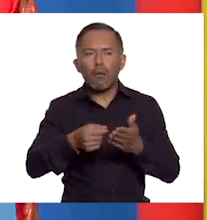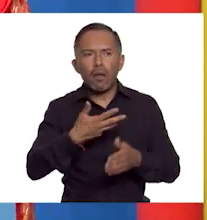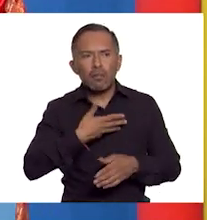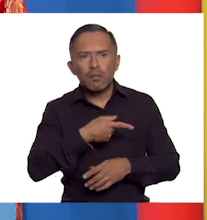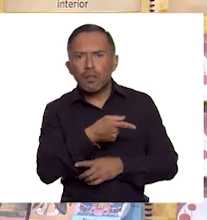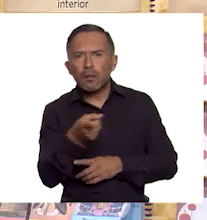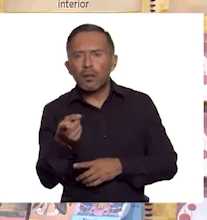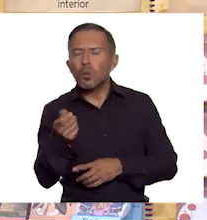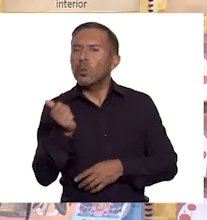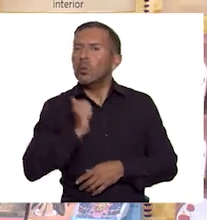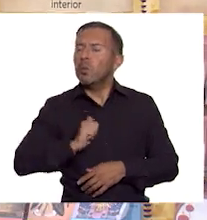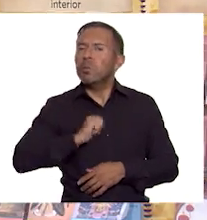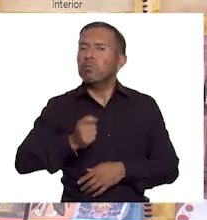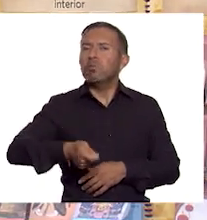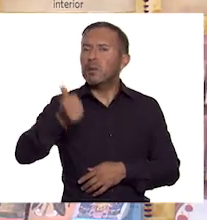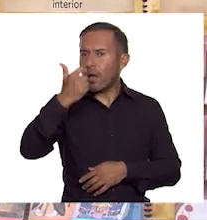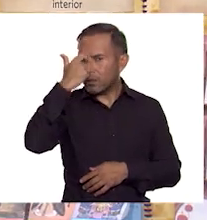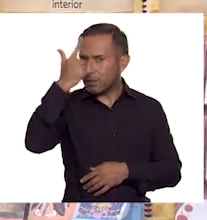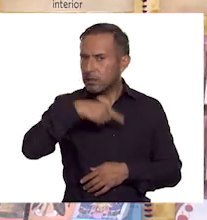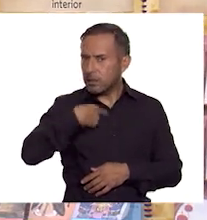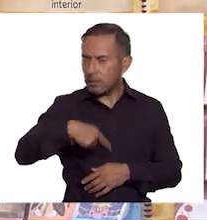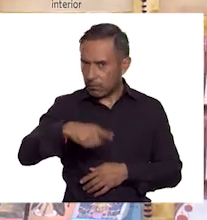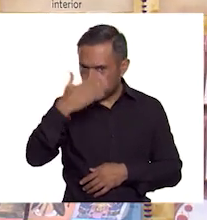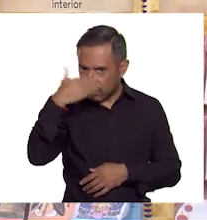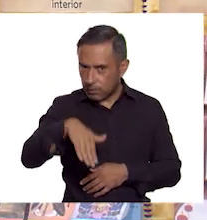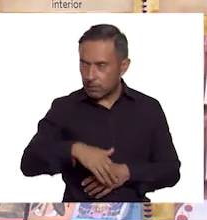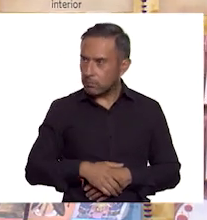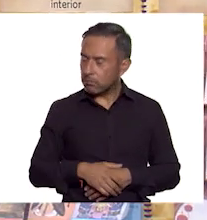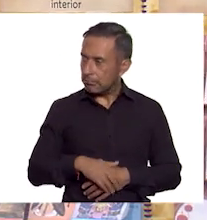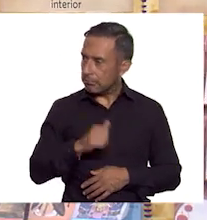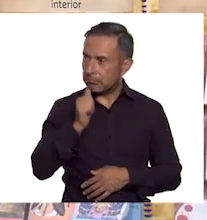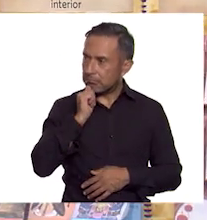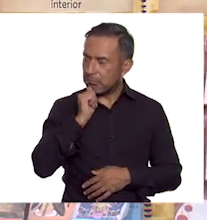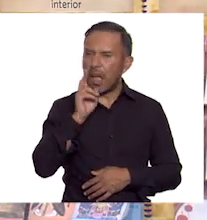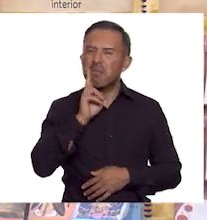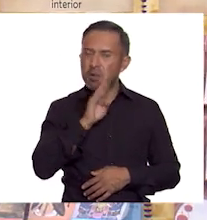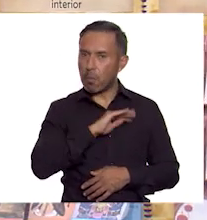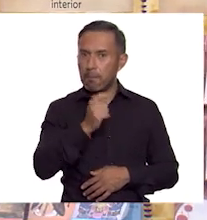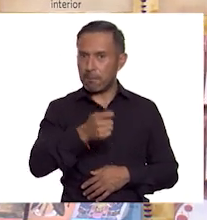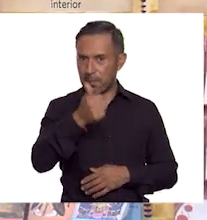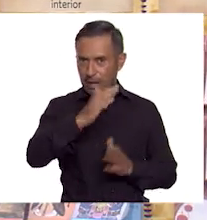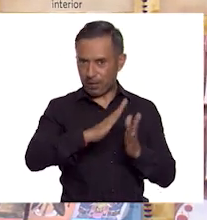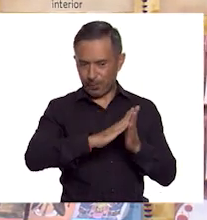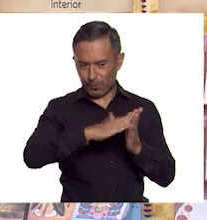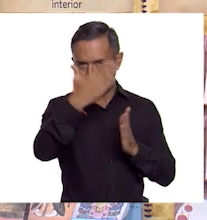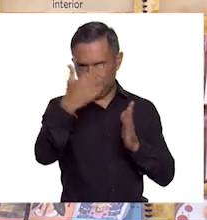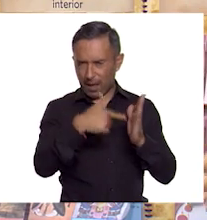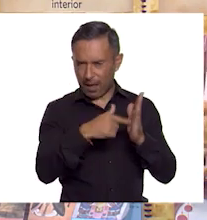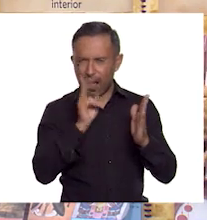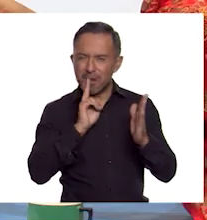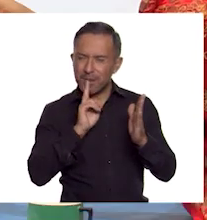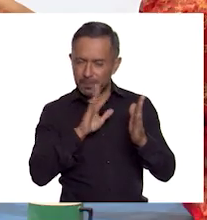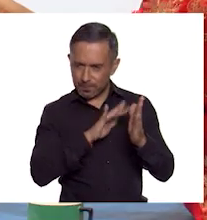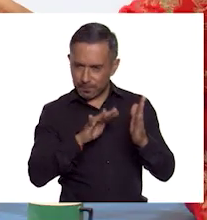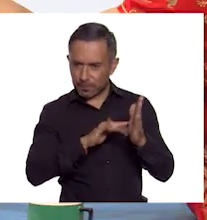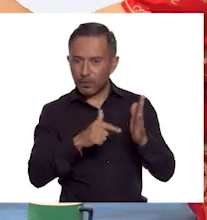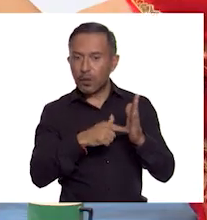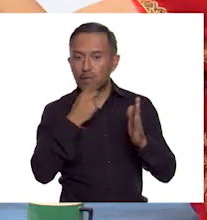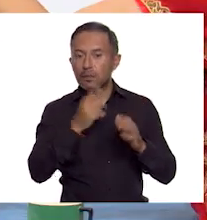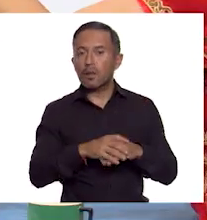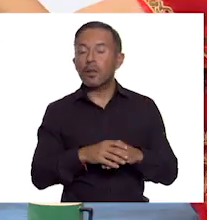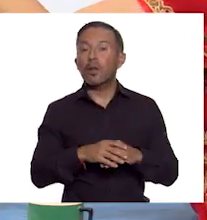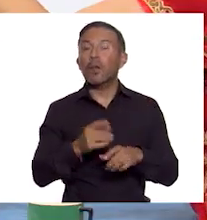China? Pues, sin más, pasemos a revisar la primera solapa, la cual nos muestra una